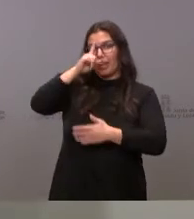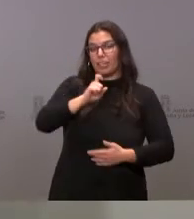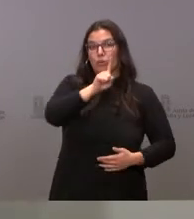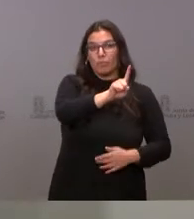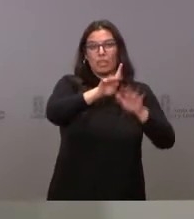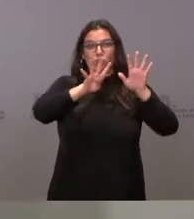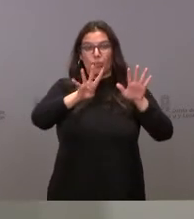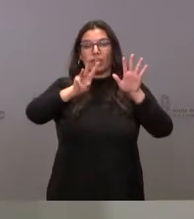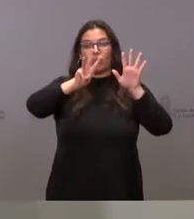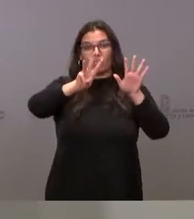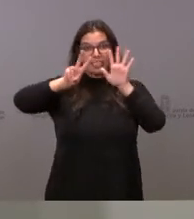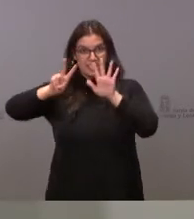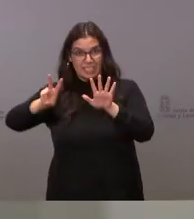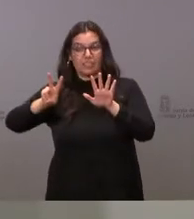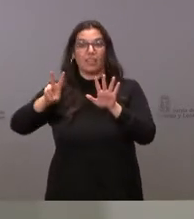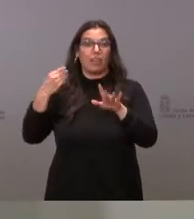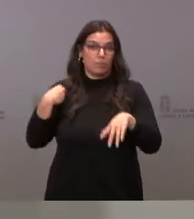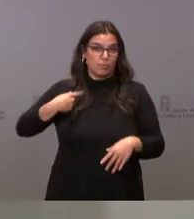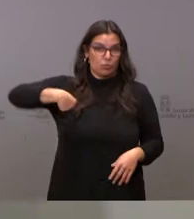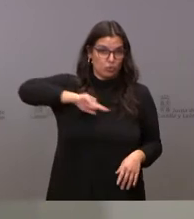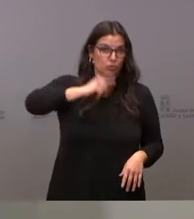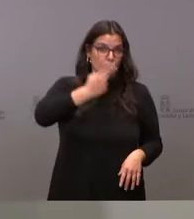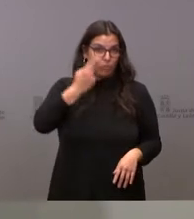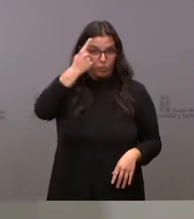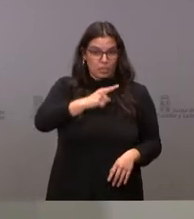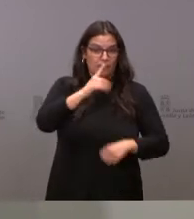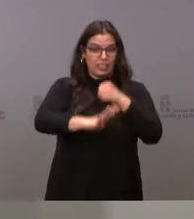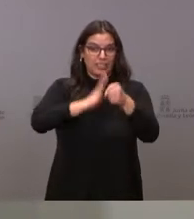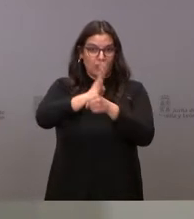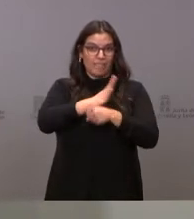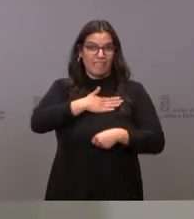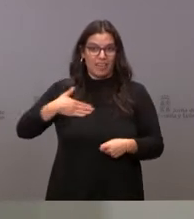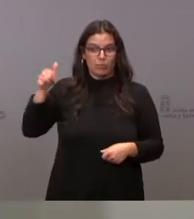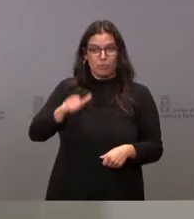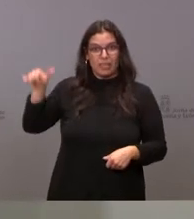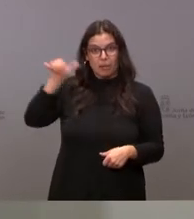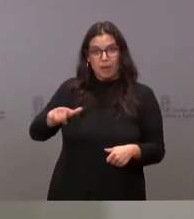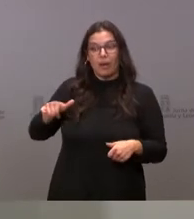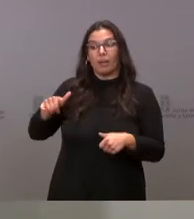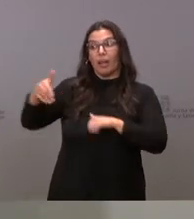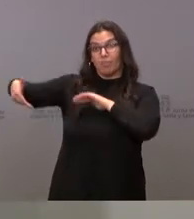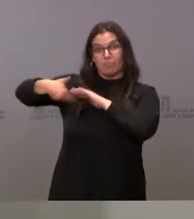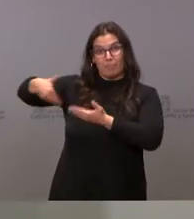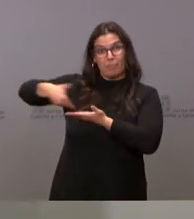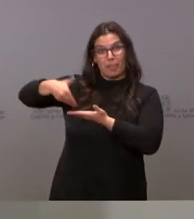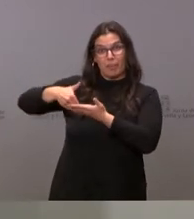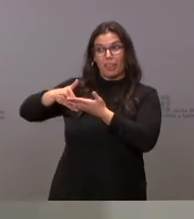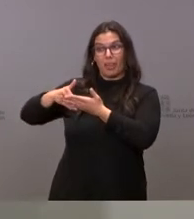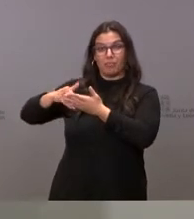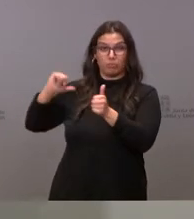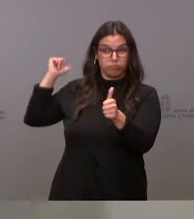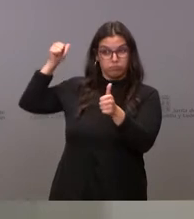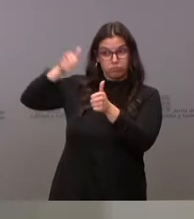que se embarca dentro del compromiso de esta legislatura que semana tras semana la Junta trata de concluir